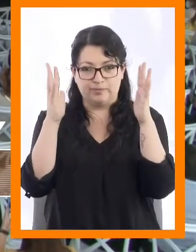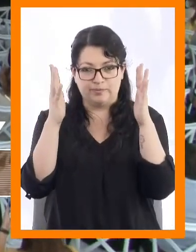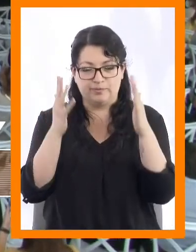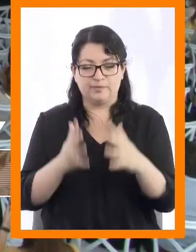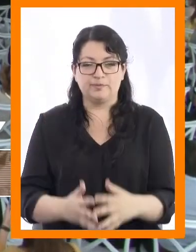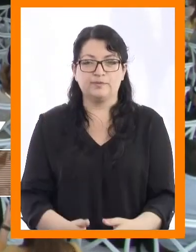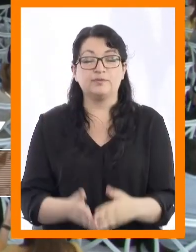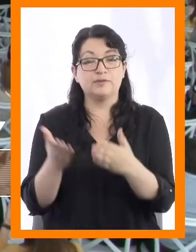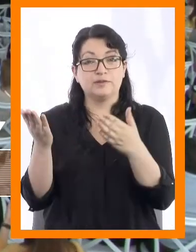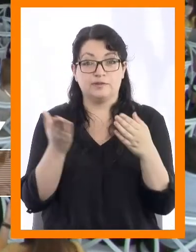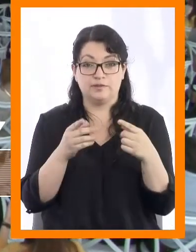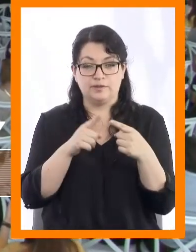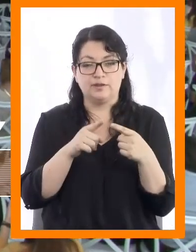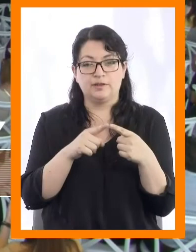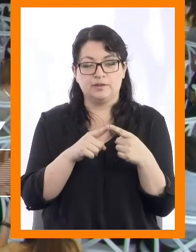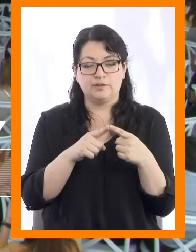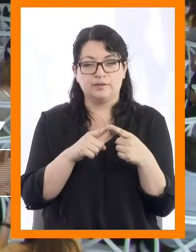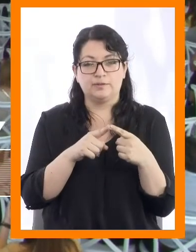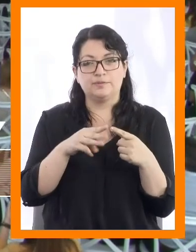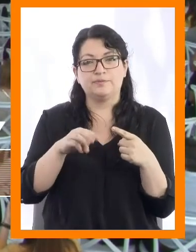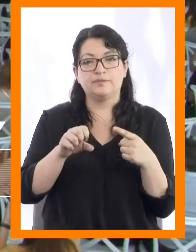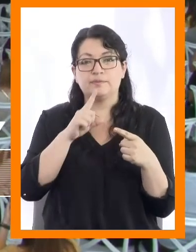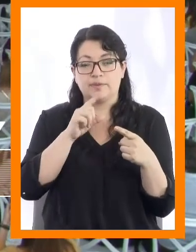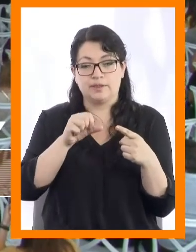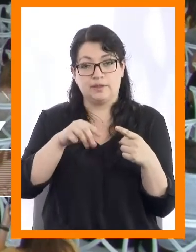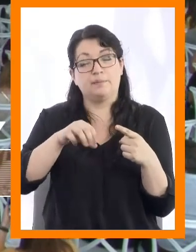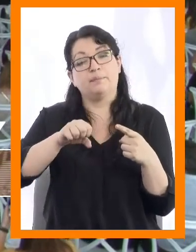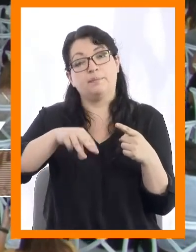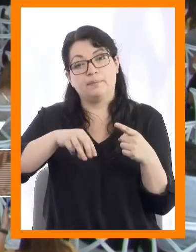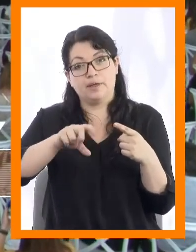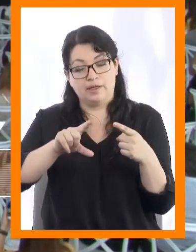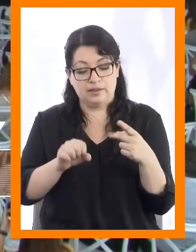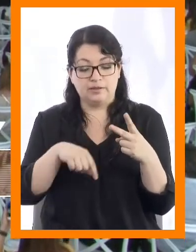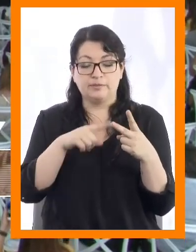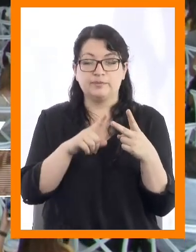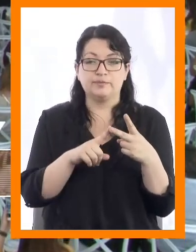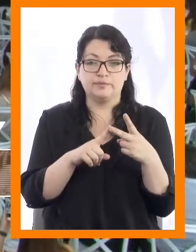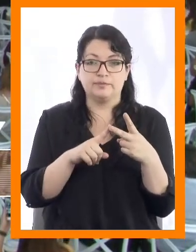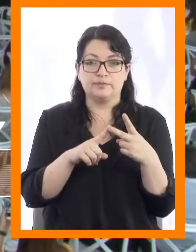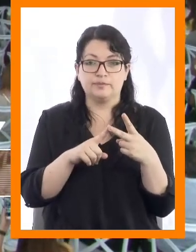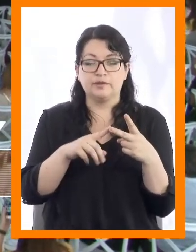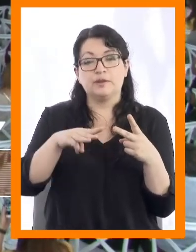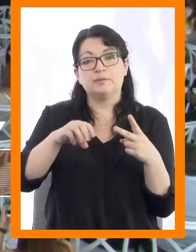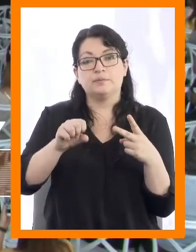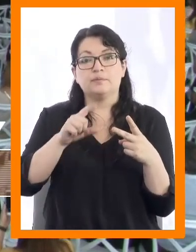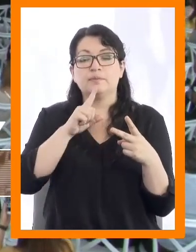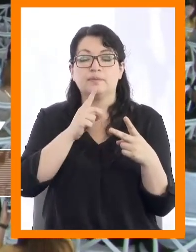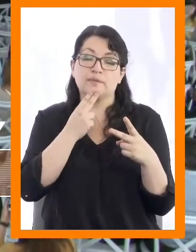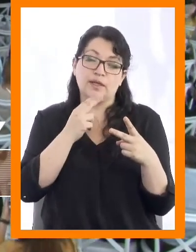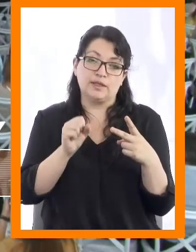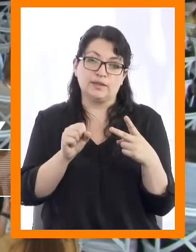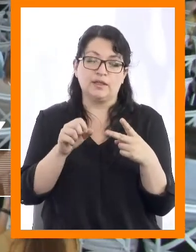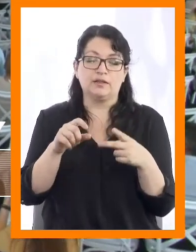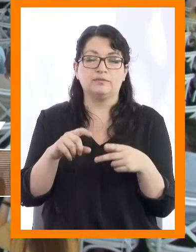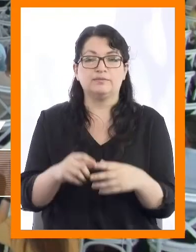Fabián Andrés Matamala Parra, Sebastián Matías Mata Godoy.